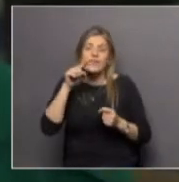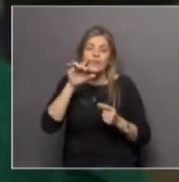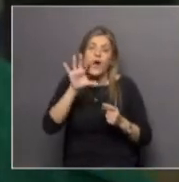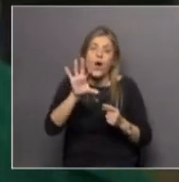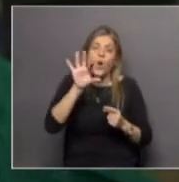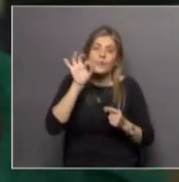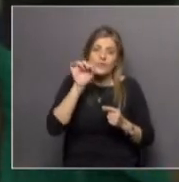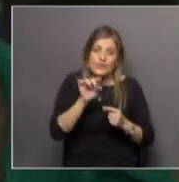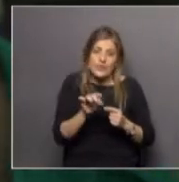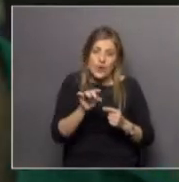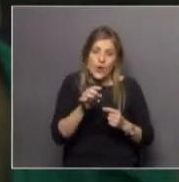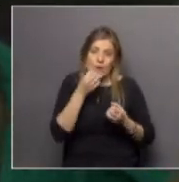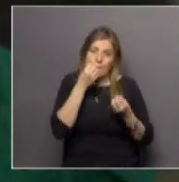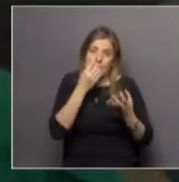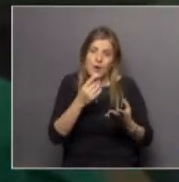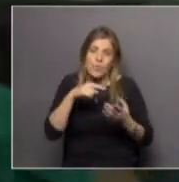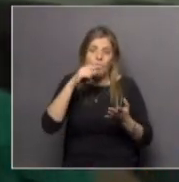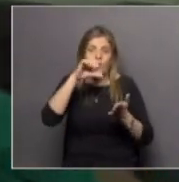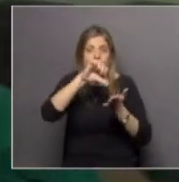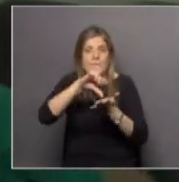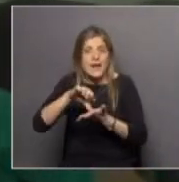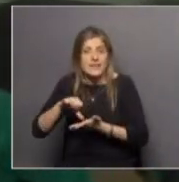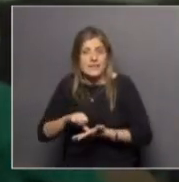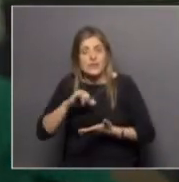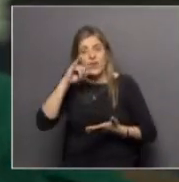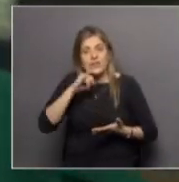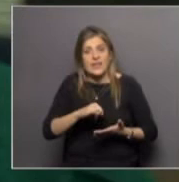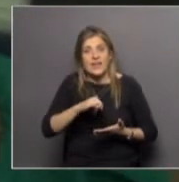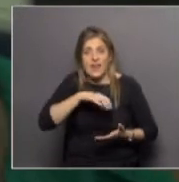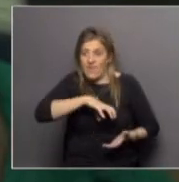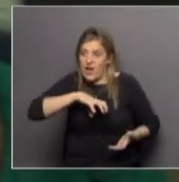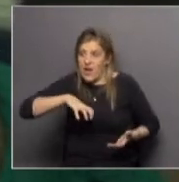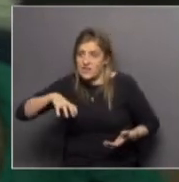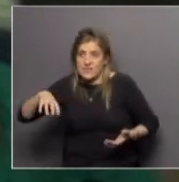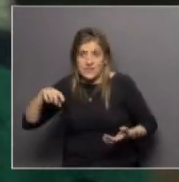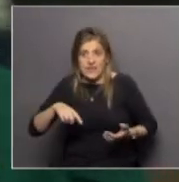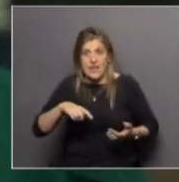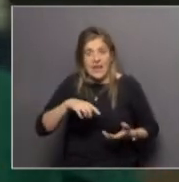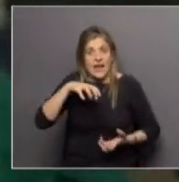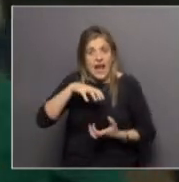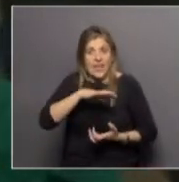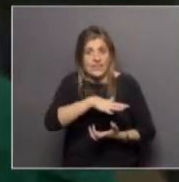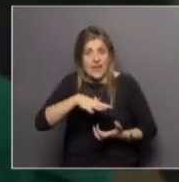que por lo menos los países que tienen bases en territorio antártico podrían intentar